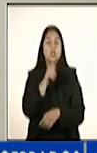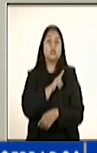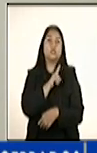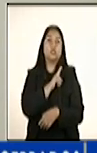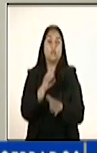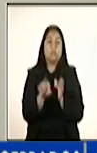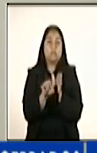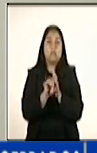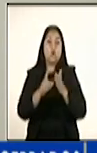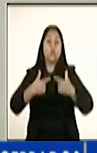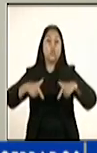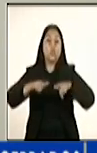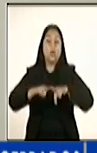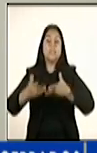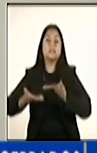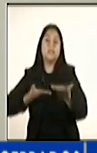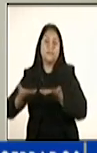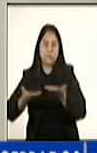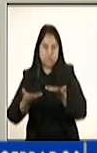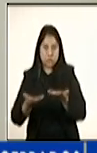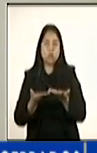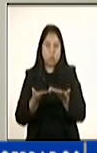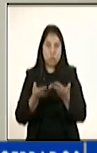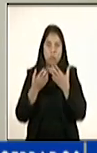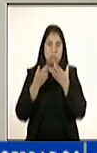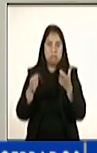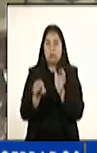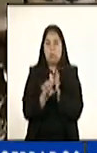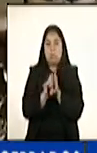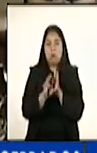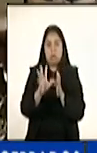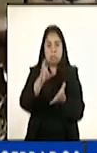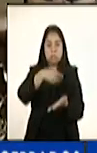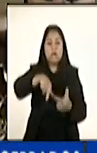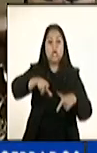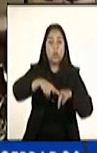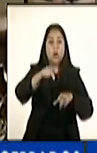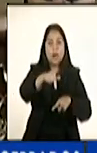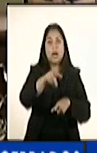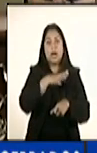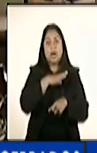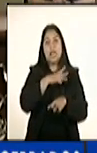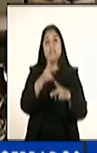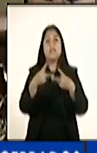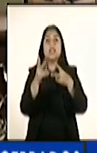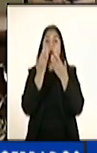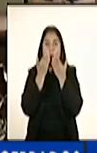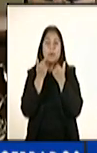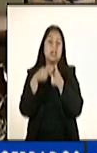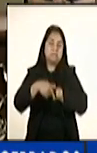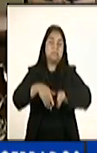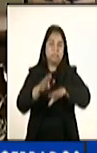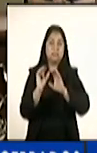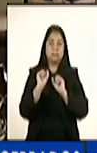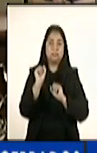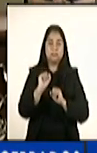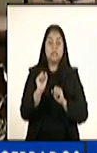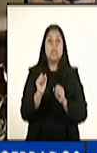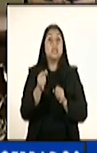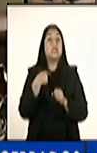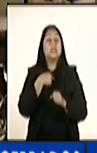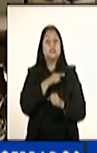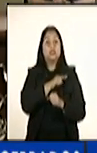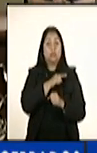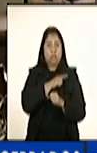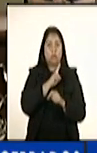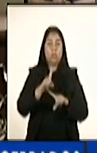públicos esenciales o que estén establecidos en las presentes disposiciones. Se exceptúan de la restricción anterior